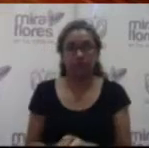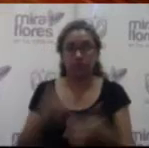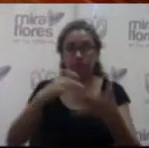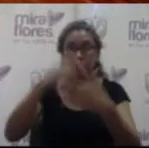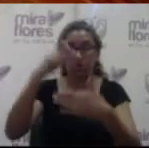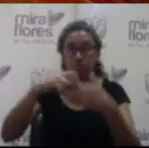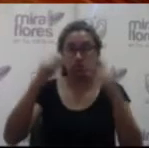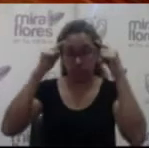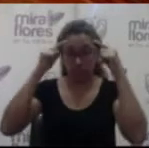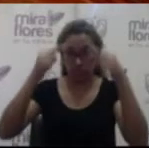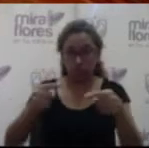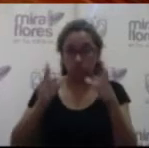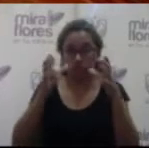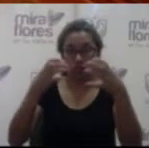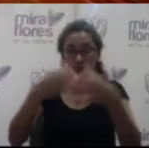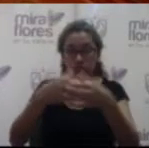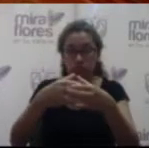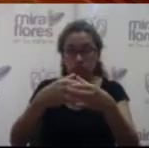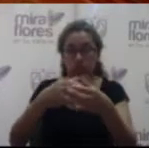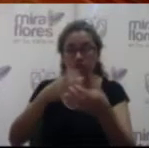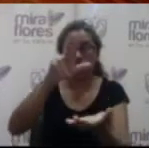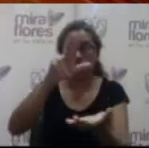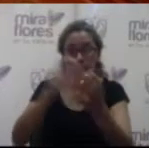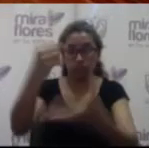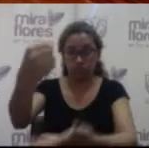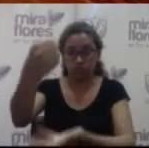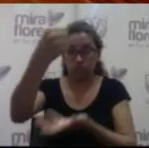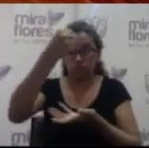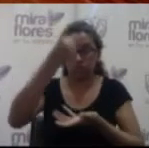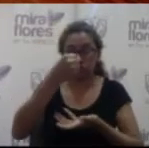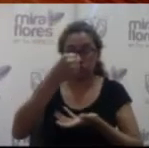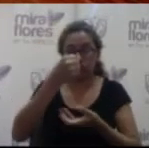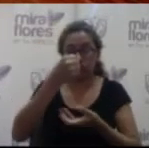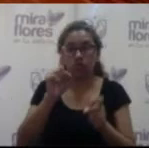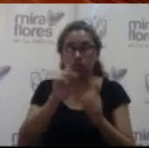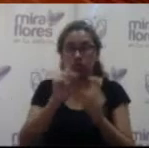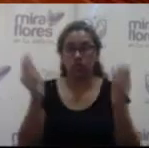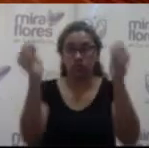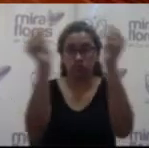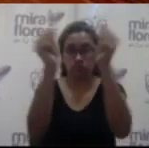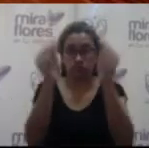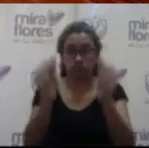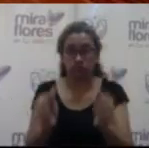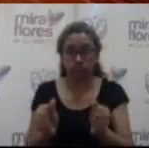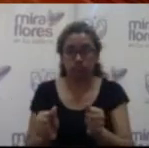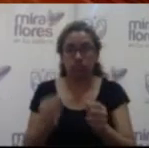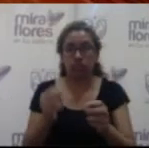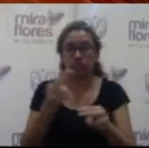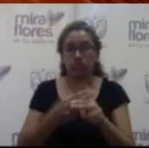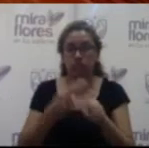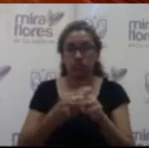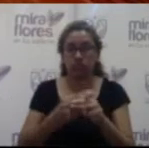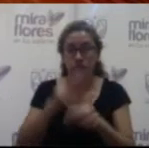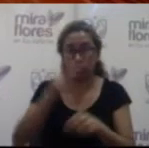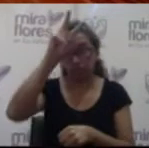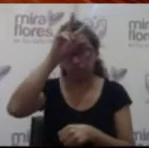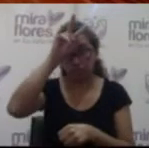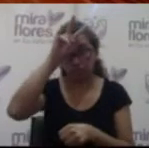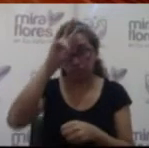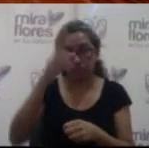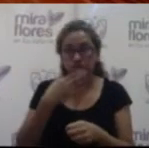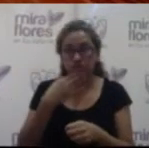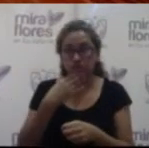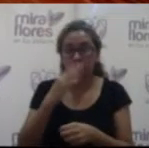Proyecto de acuerdo del consejo que acepta la donación consistente en una escultura denominada El Ají Peruano, autoría del